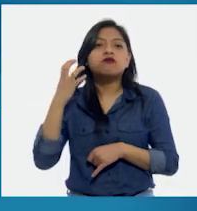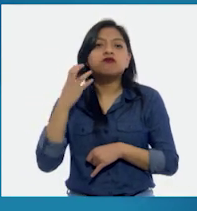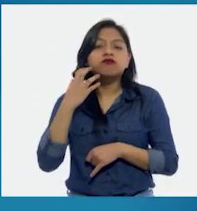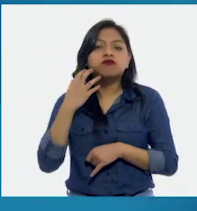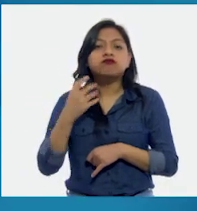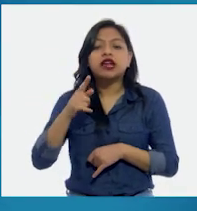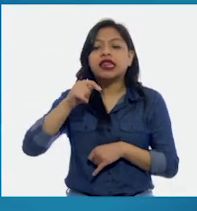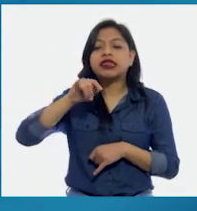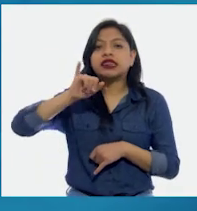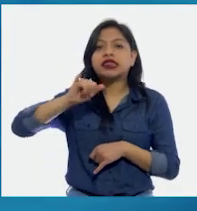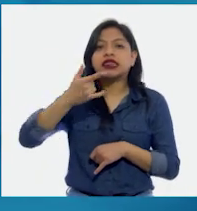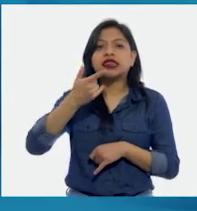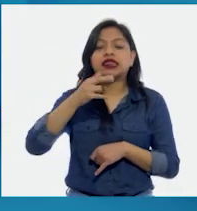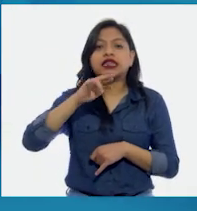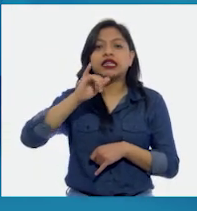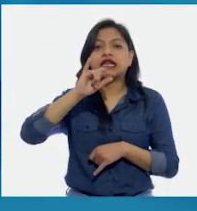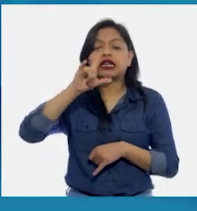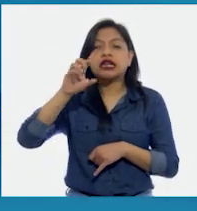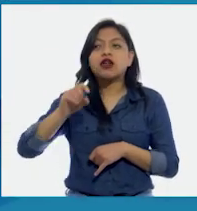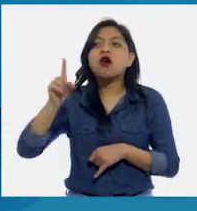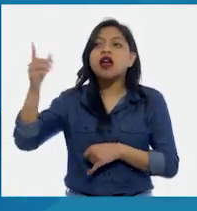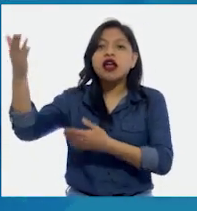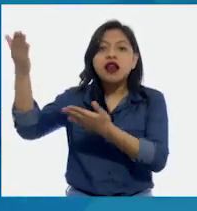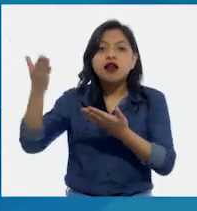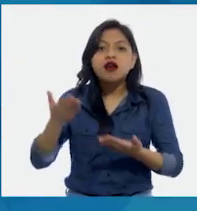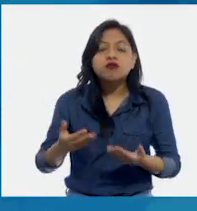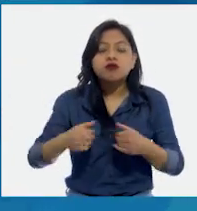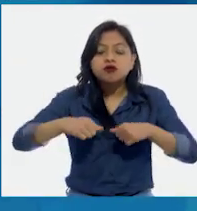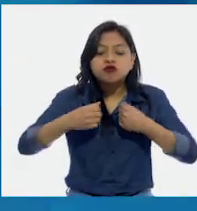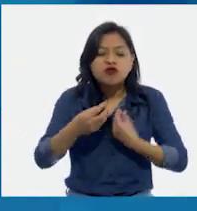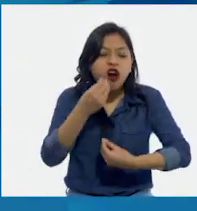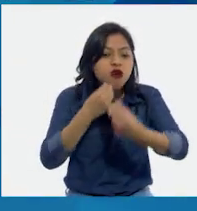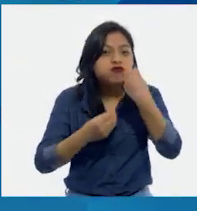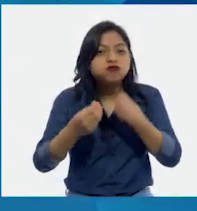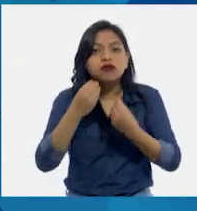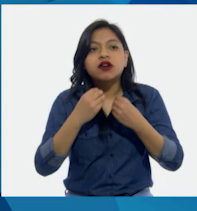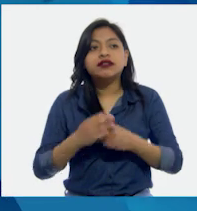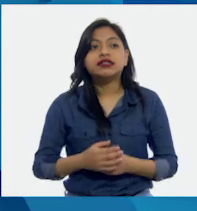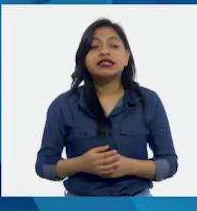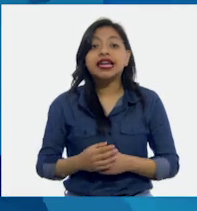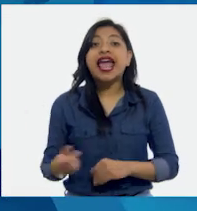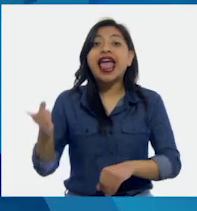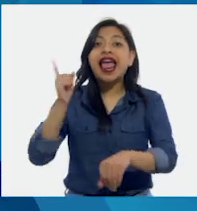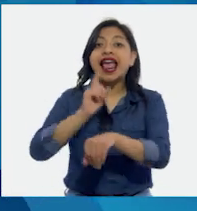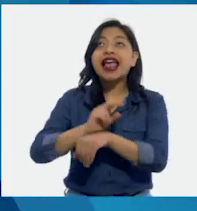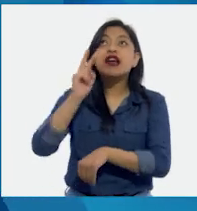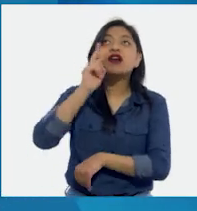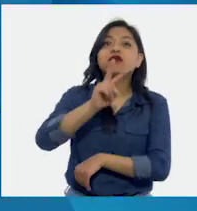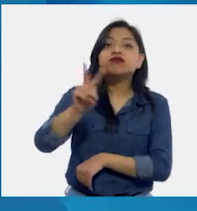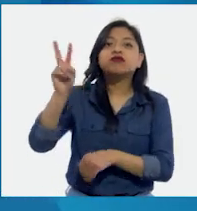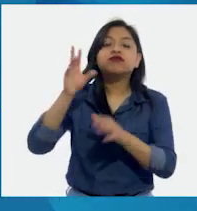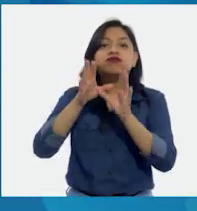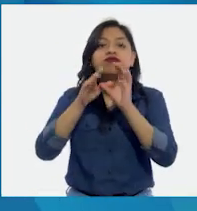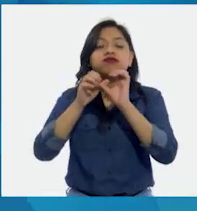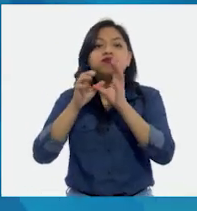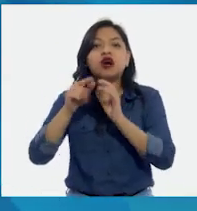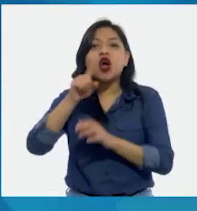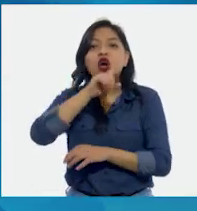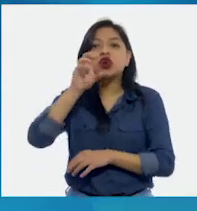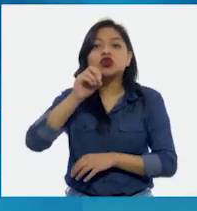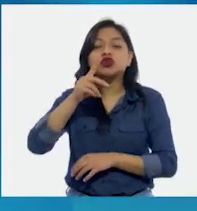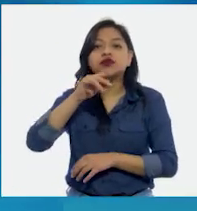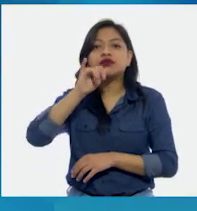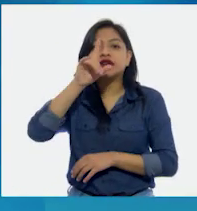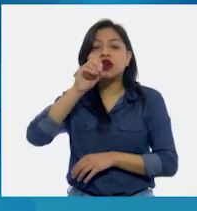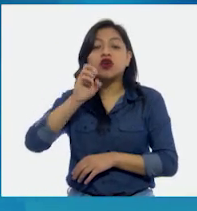Viene aquí a comer pollos. En el día, luego se ve el sopilote, pero dice nuestra